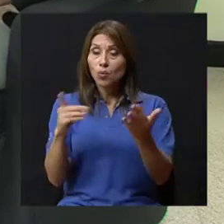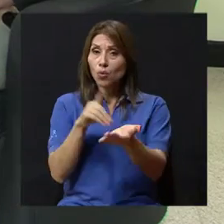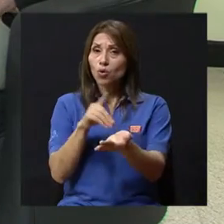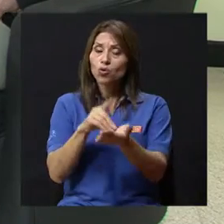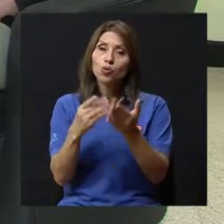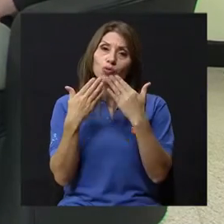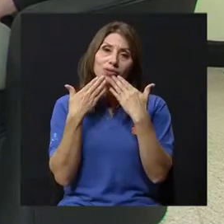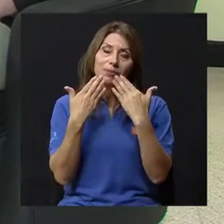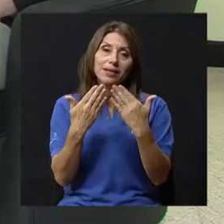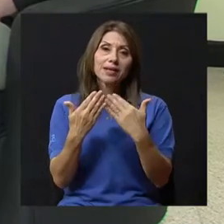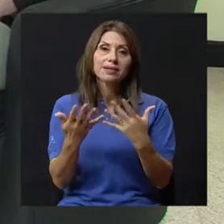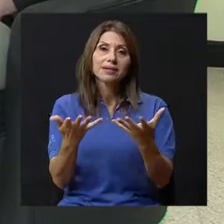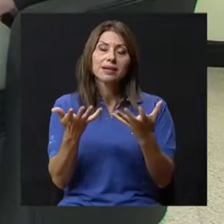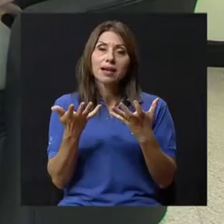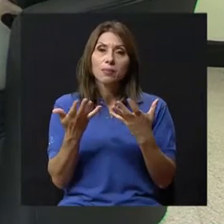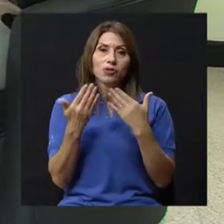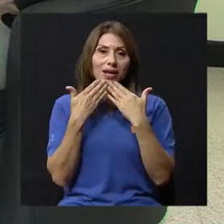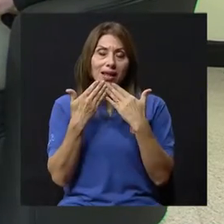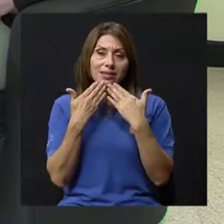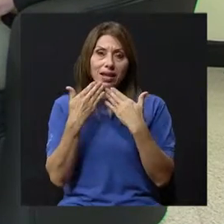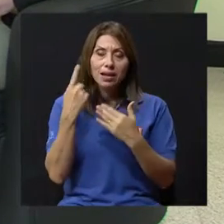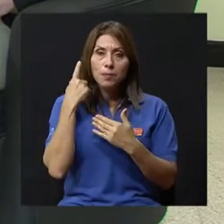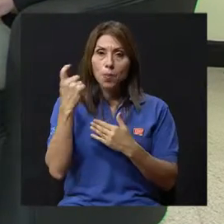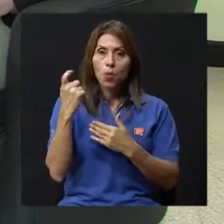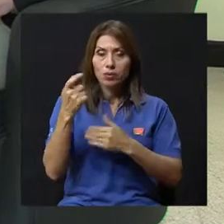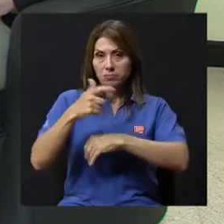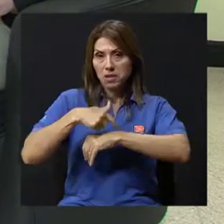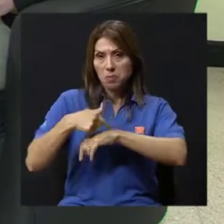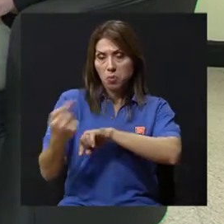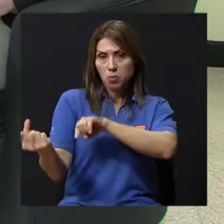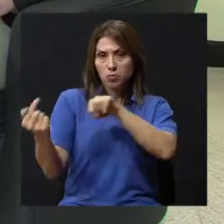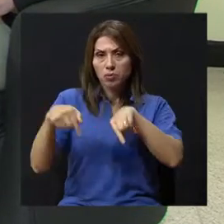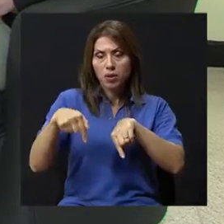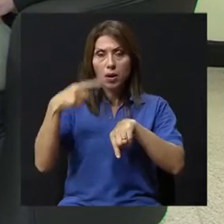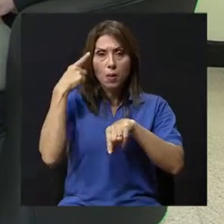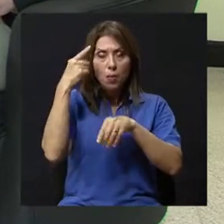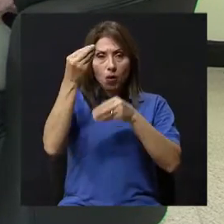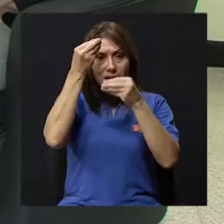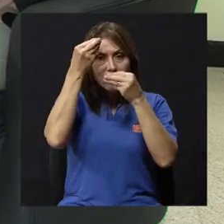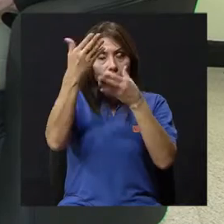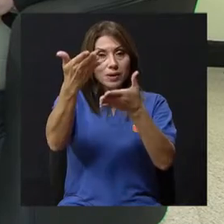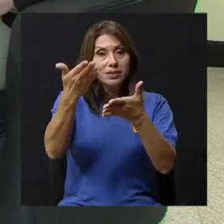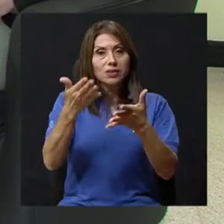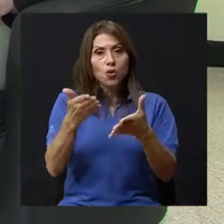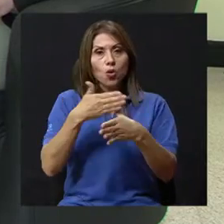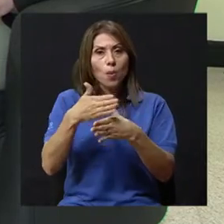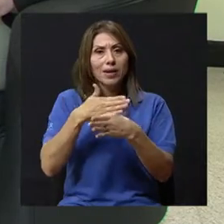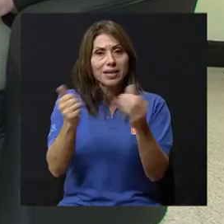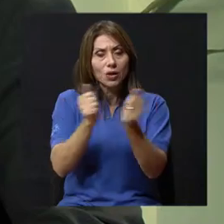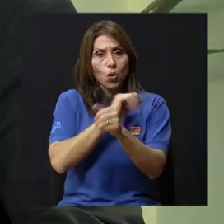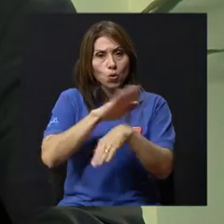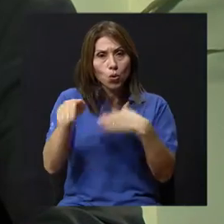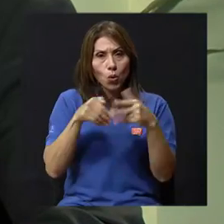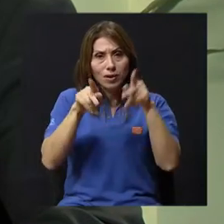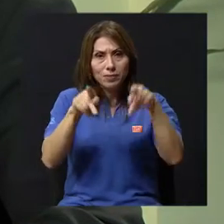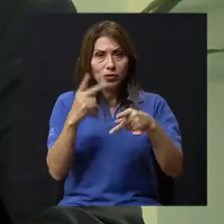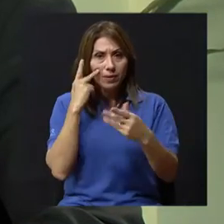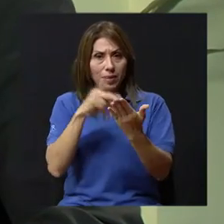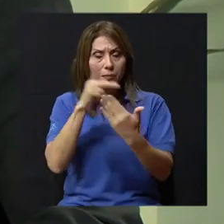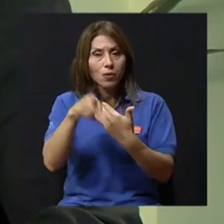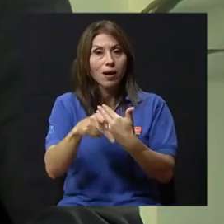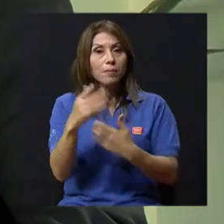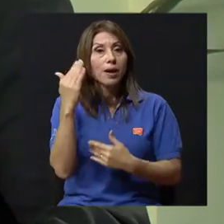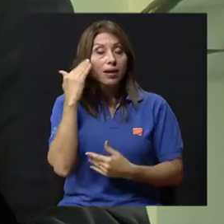Bueno, doctor, muchísimas gracias. Queremos agradecerle por el espacio y toda la información que ha querido compartir con todos los